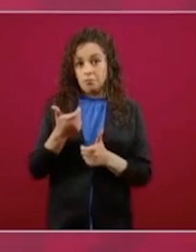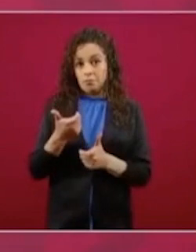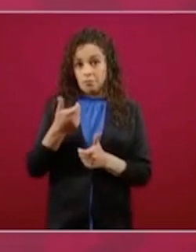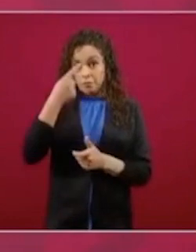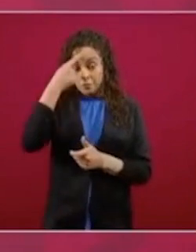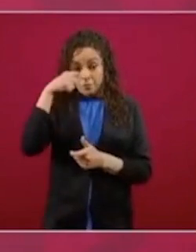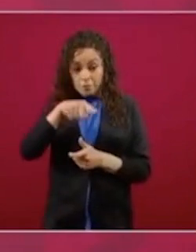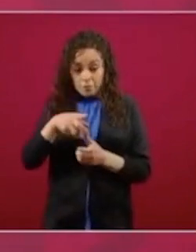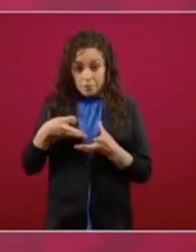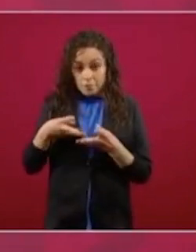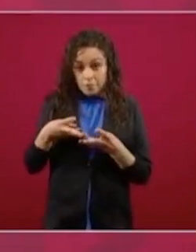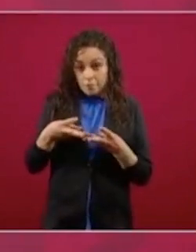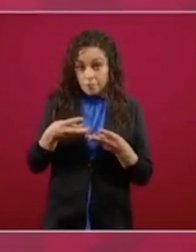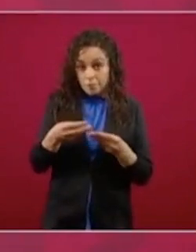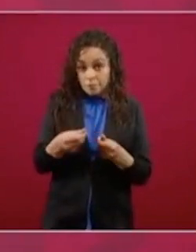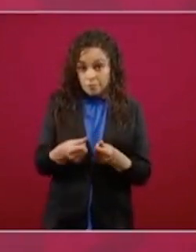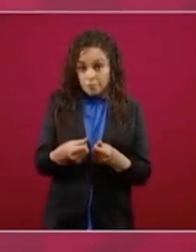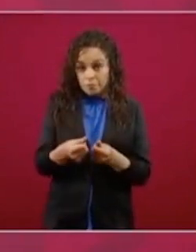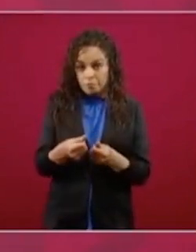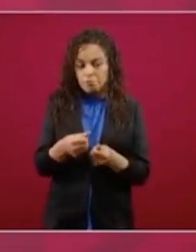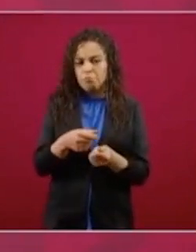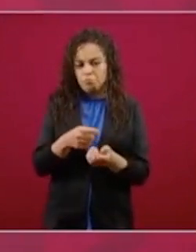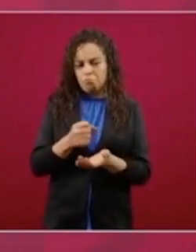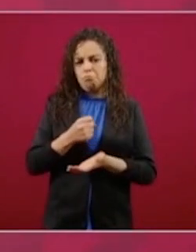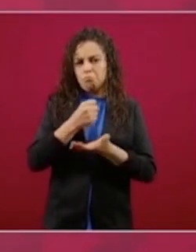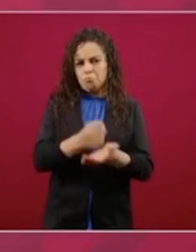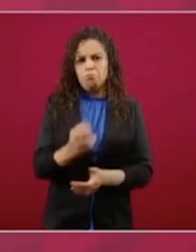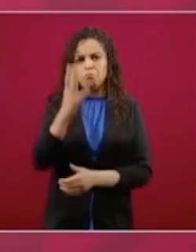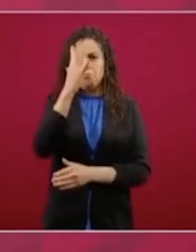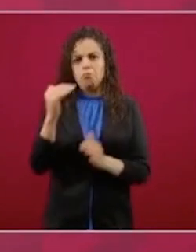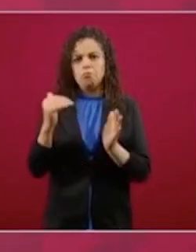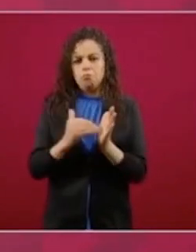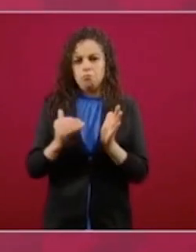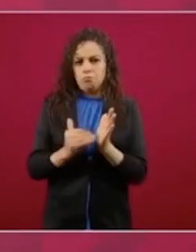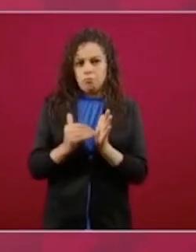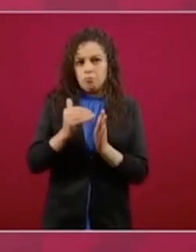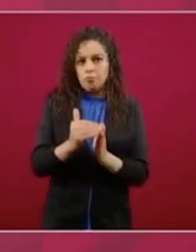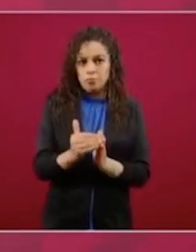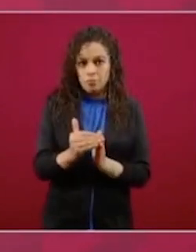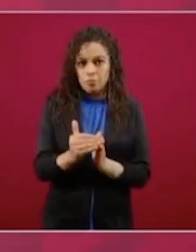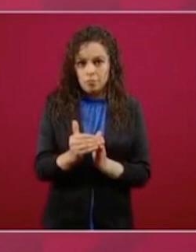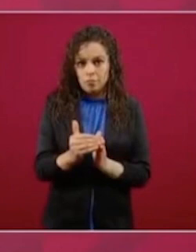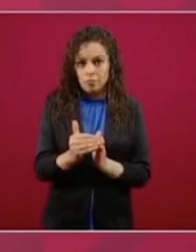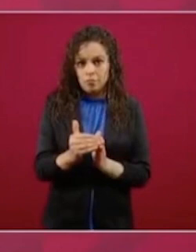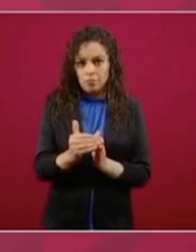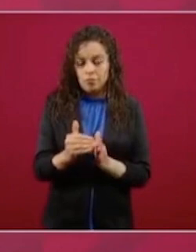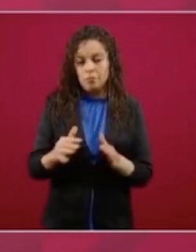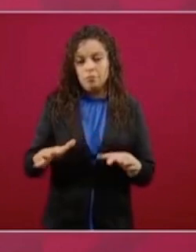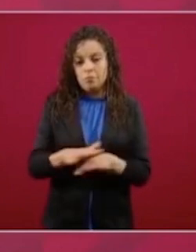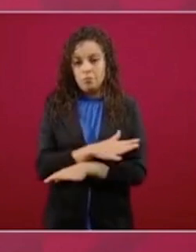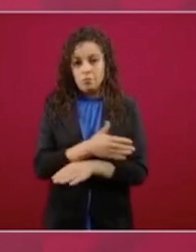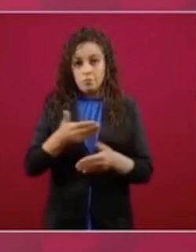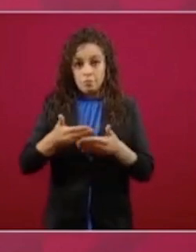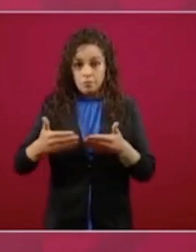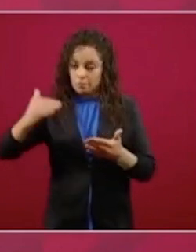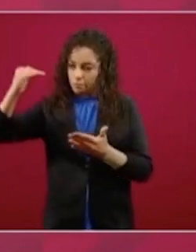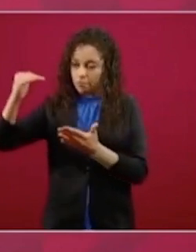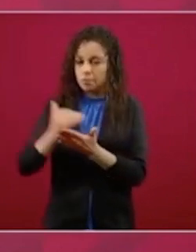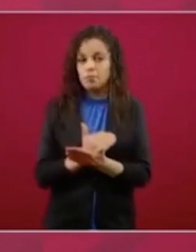ejercer 50 mil millones, ahora vamos a ejercer 20 mil,